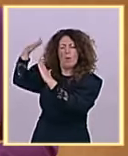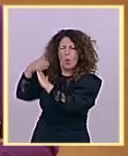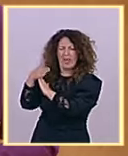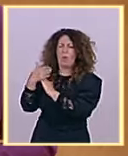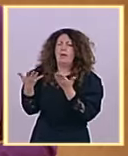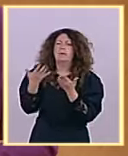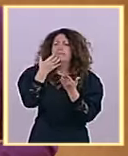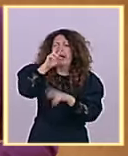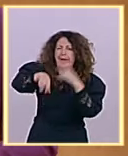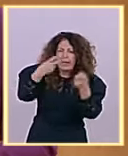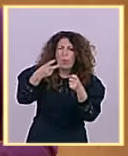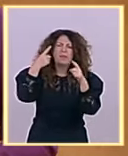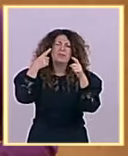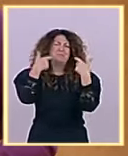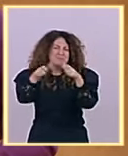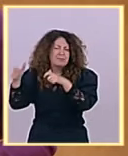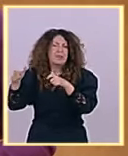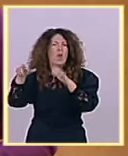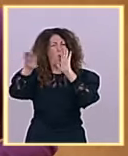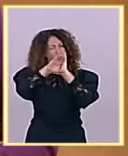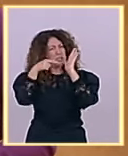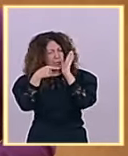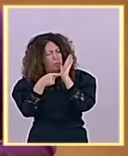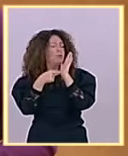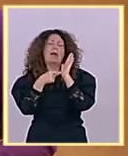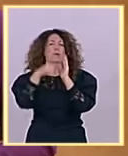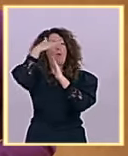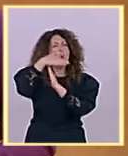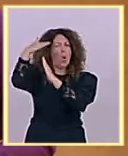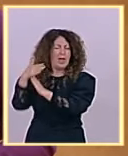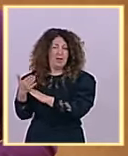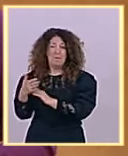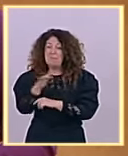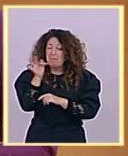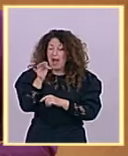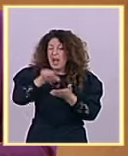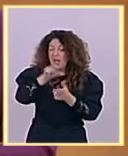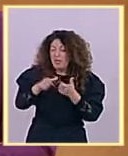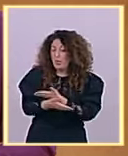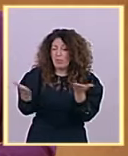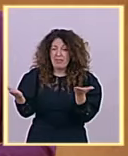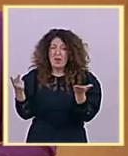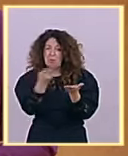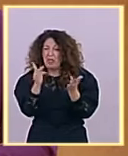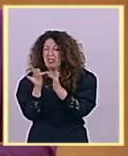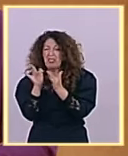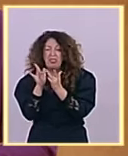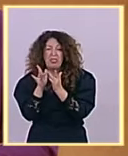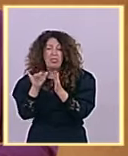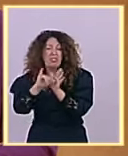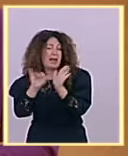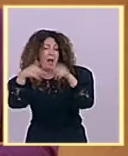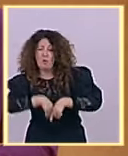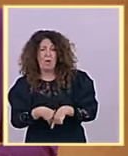tarea porque a ustedes los ciudadanos no le tienen a mano cuando se trata de aprobar medidas que permiten mejorar su bienestar porque en